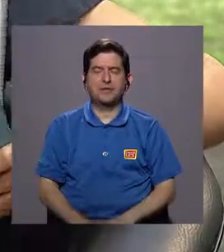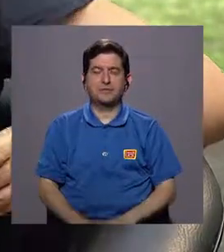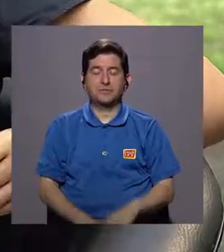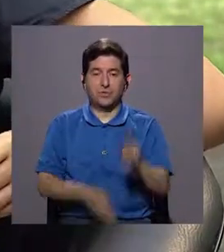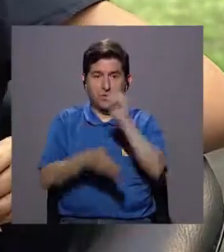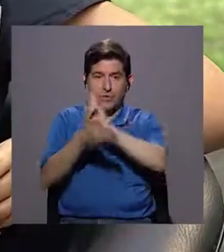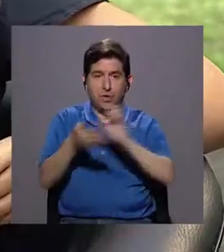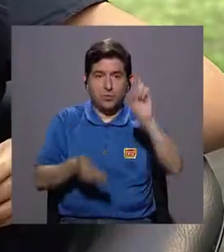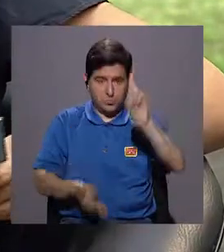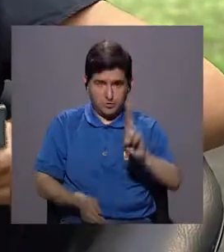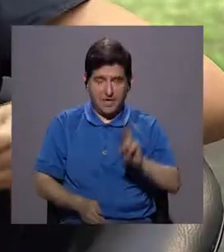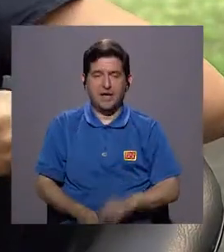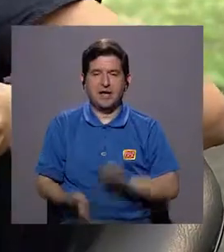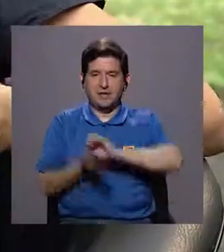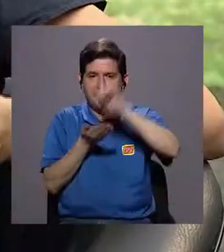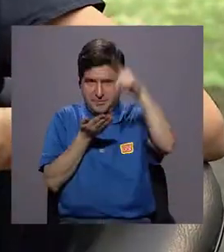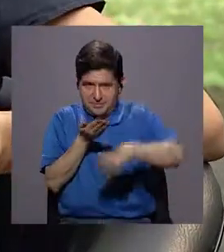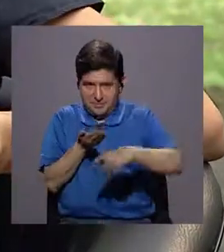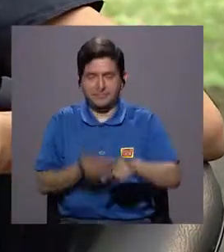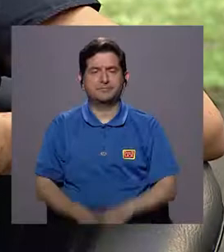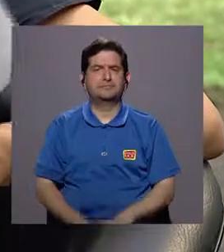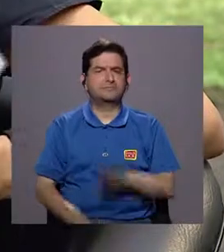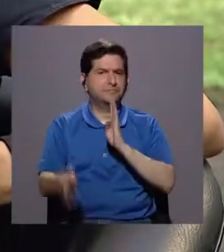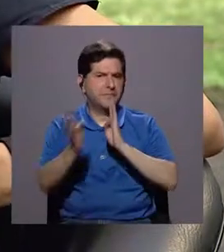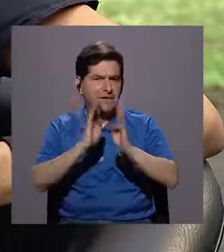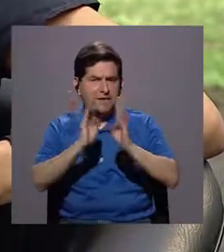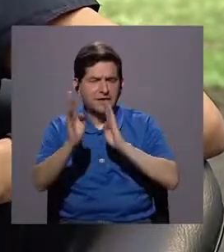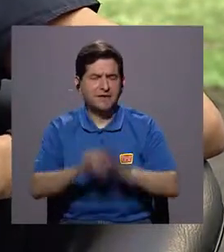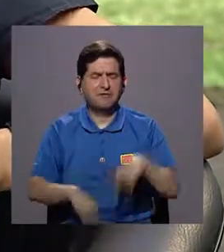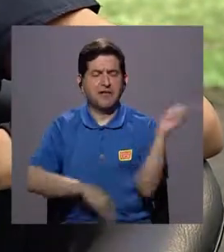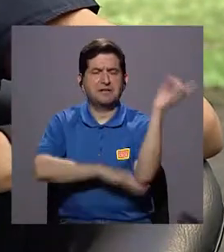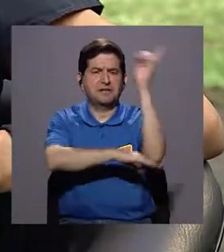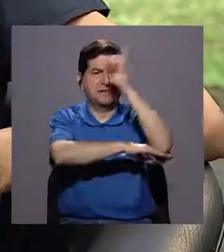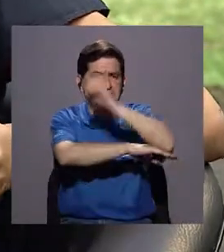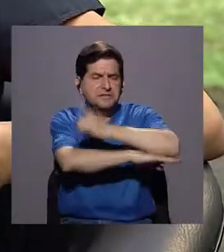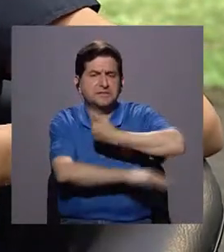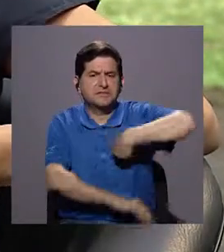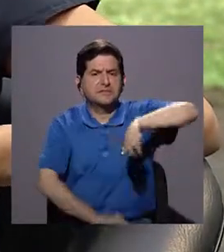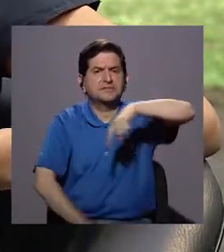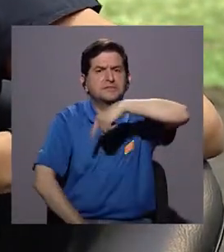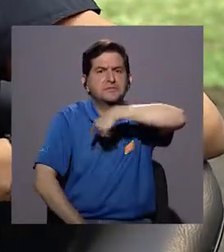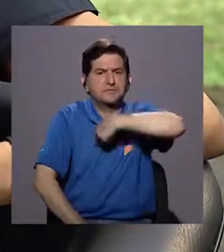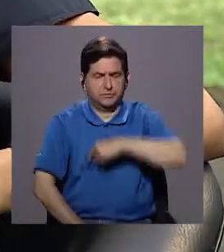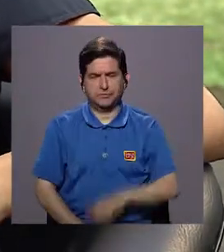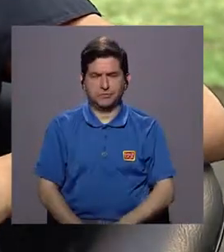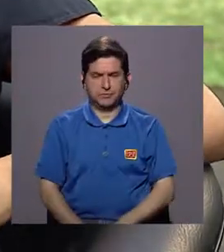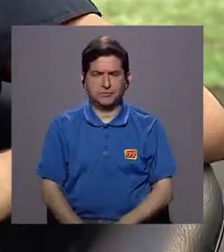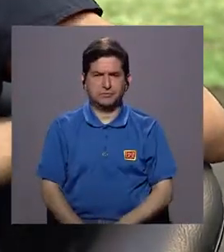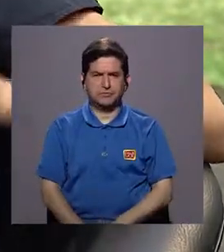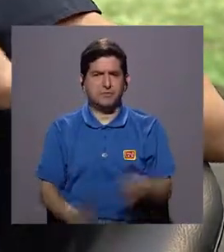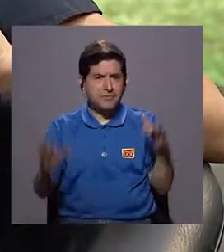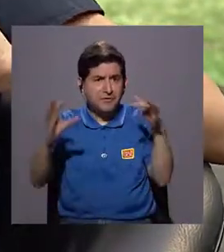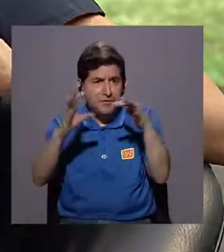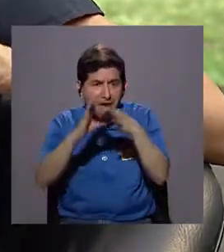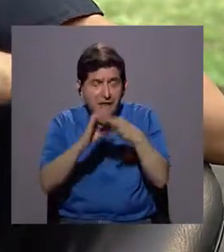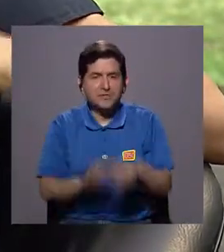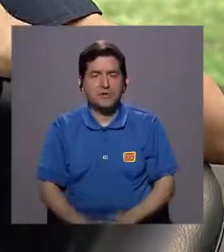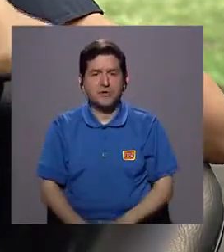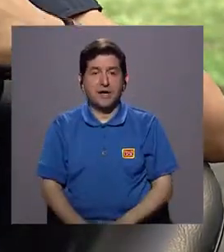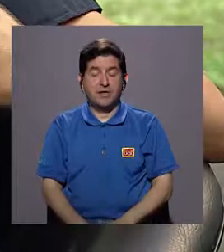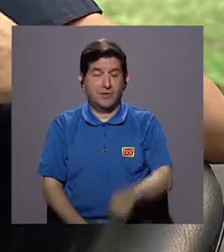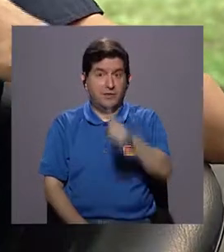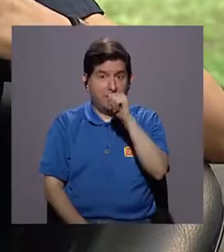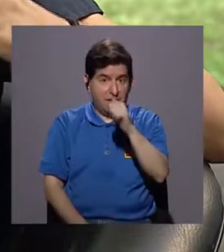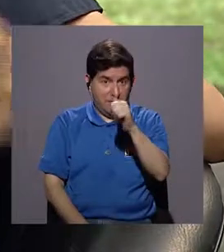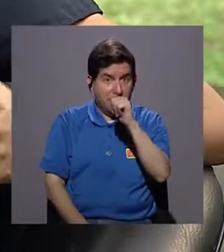universitario Rodrigo Facio. Y bueno, para conversar el día de hoy sobre nuestro